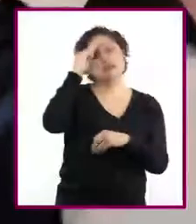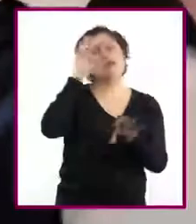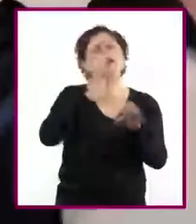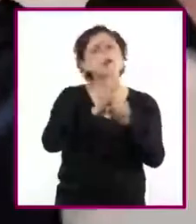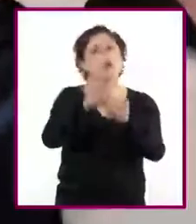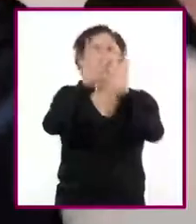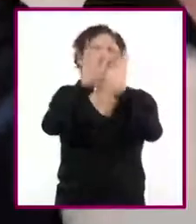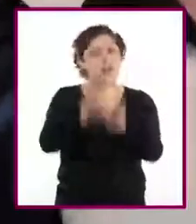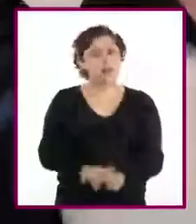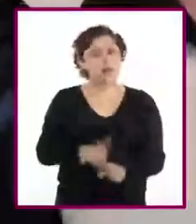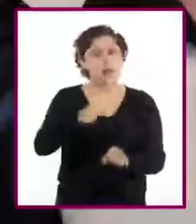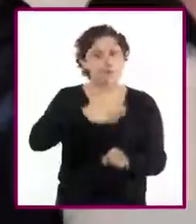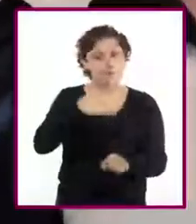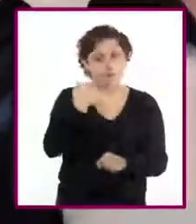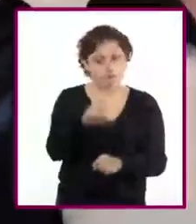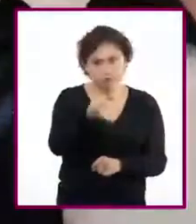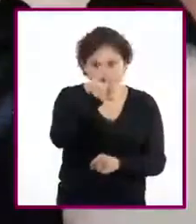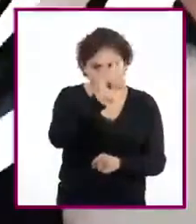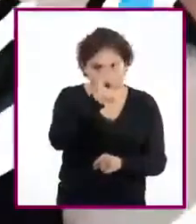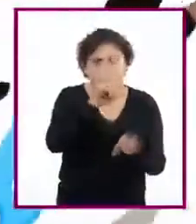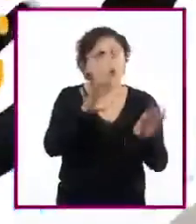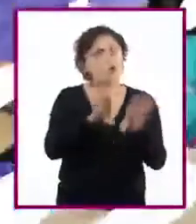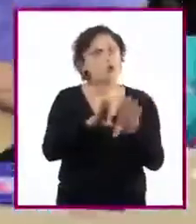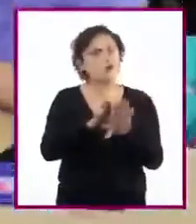escribir las observaciones que se tienen.